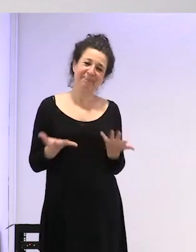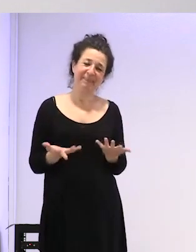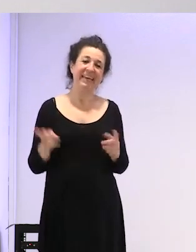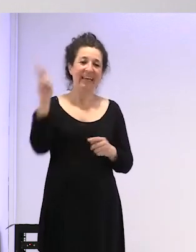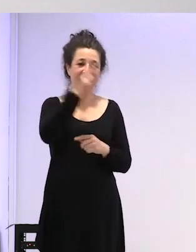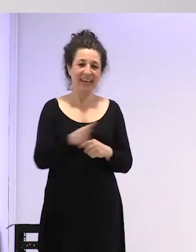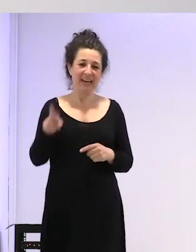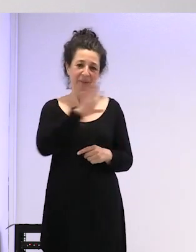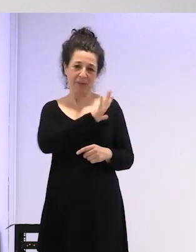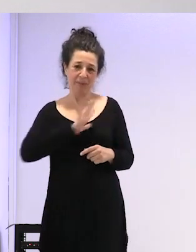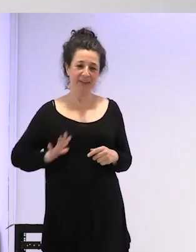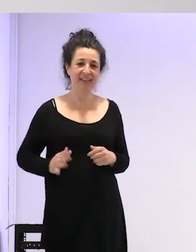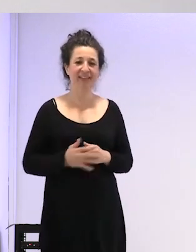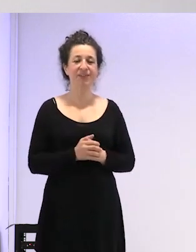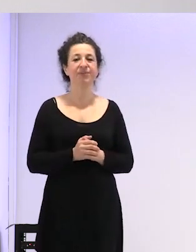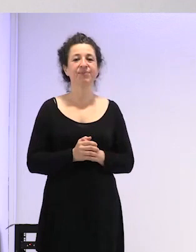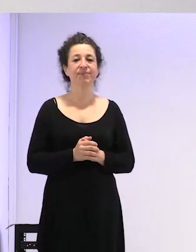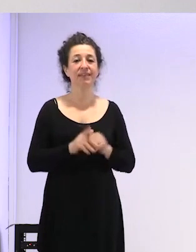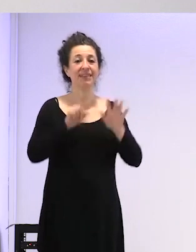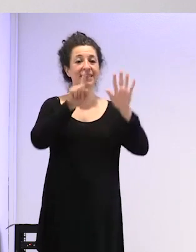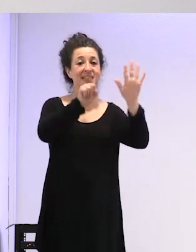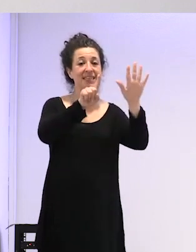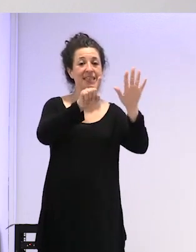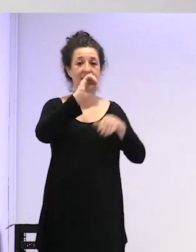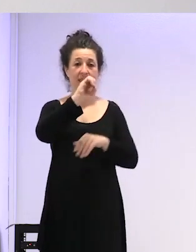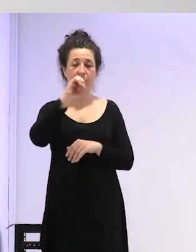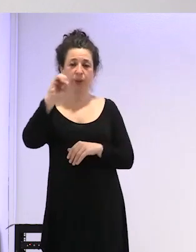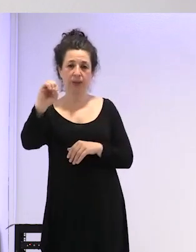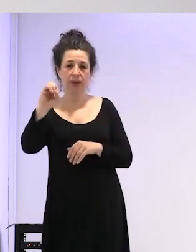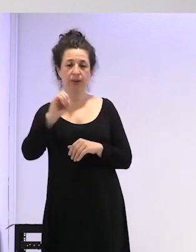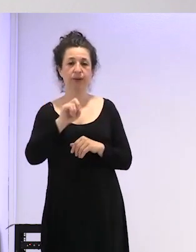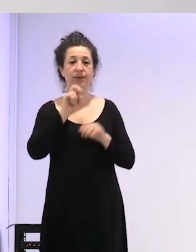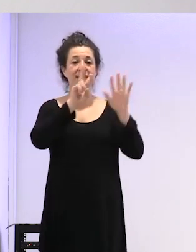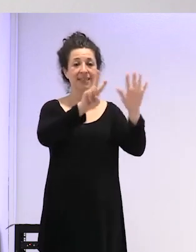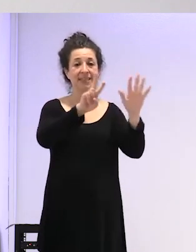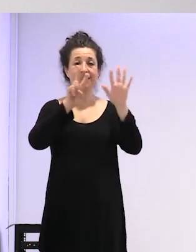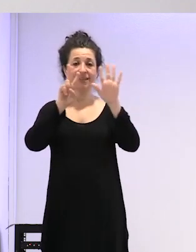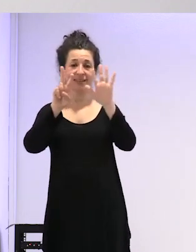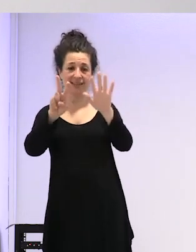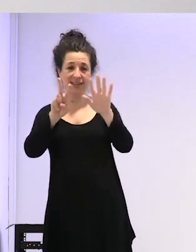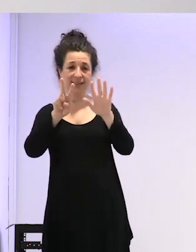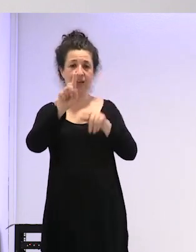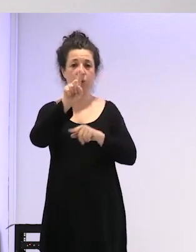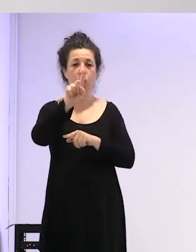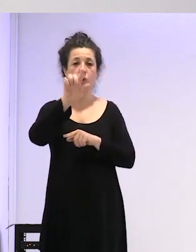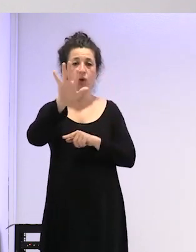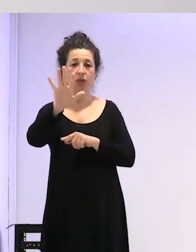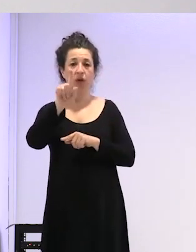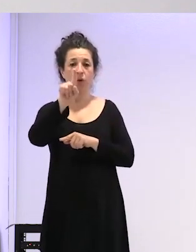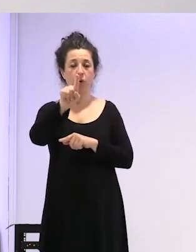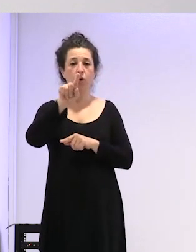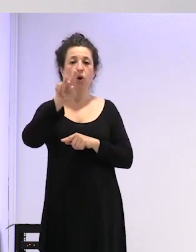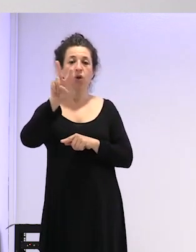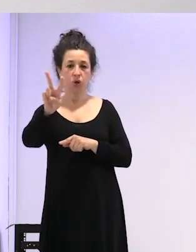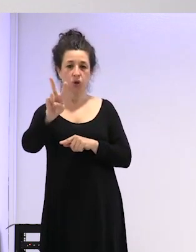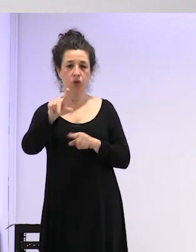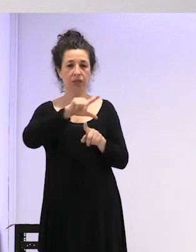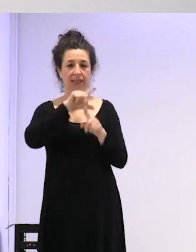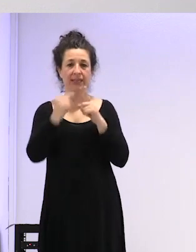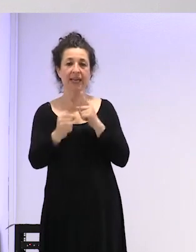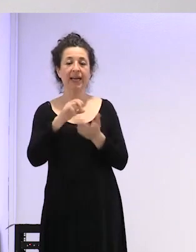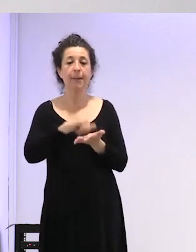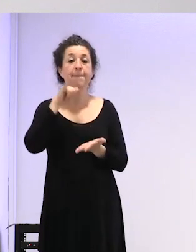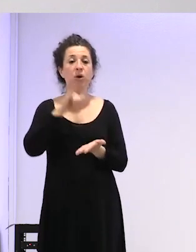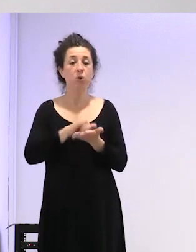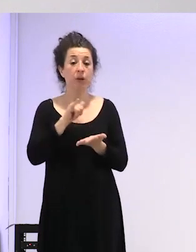repito una vez más por si acaso 600 77 15 12 por Telegram o Whatsapp